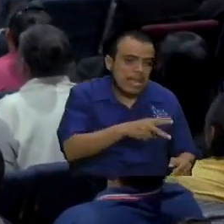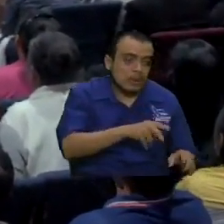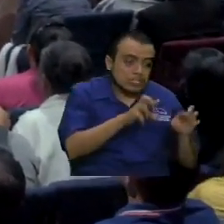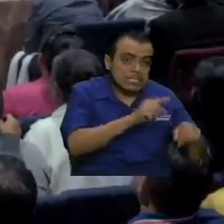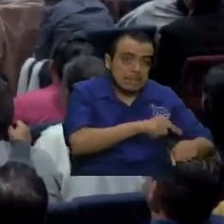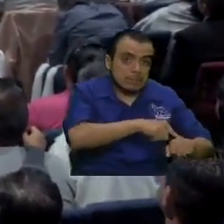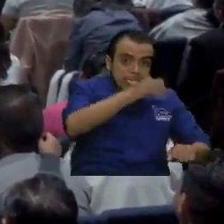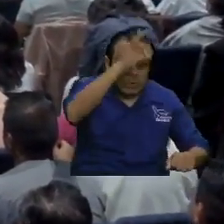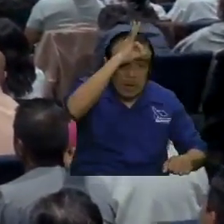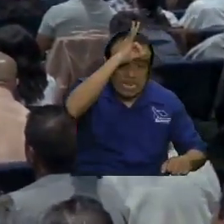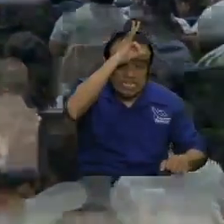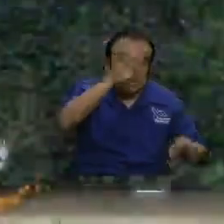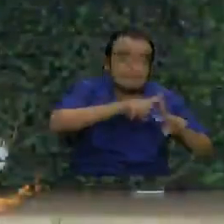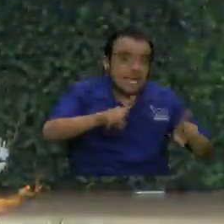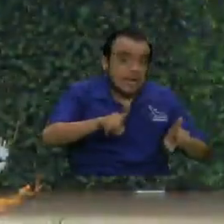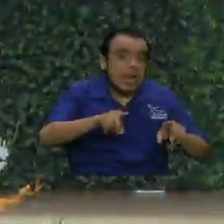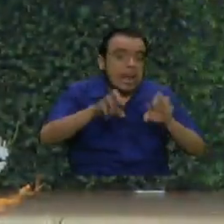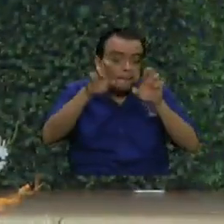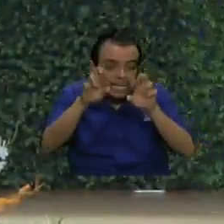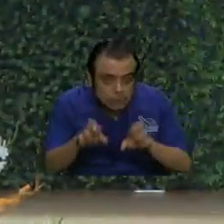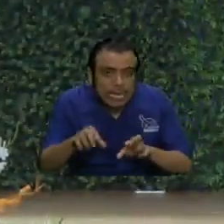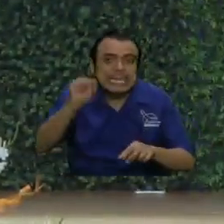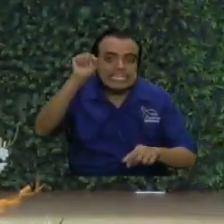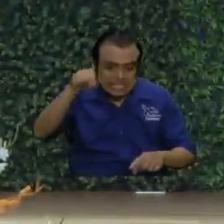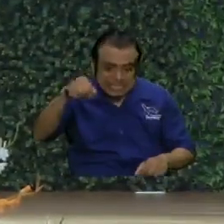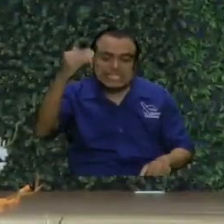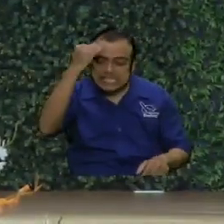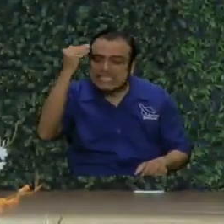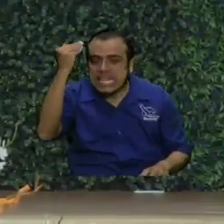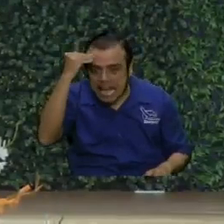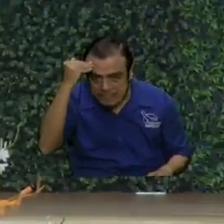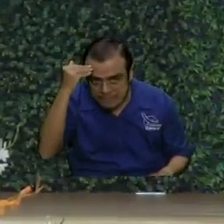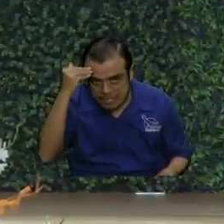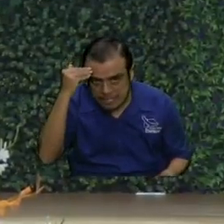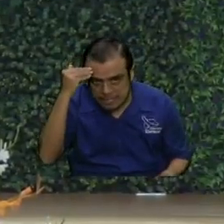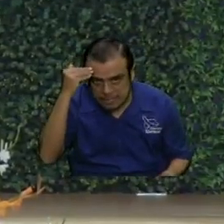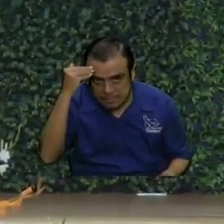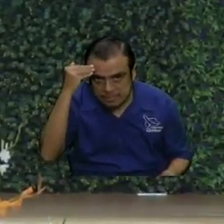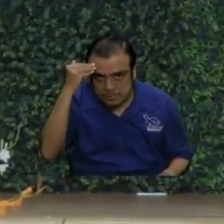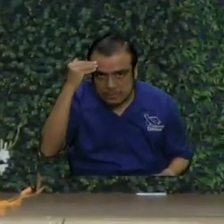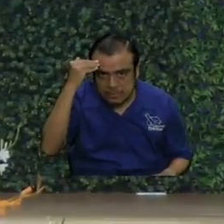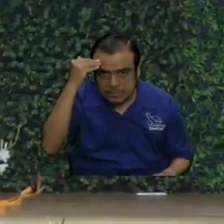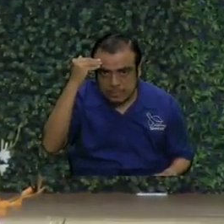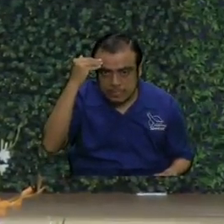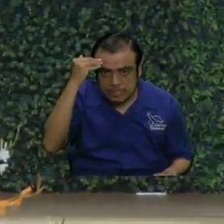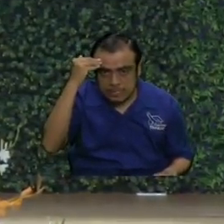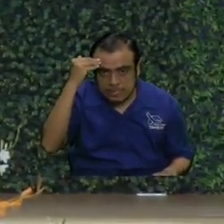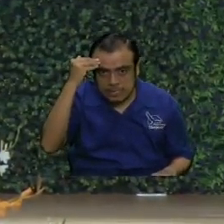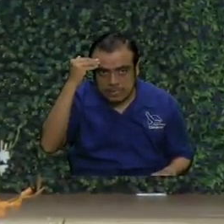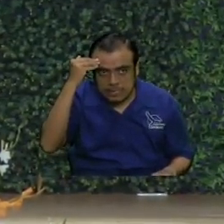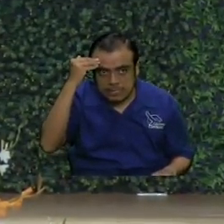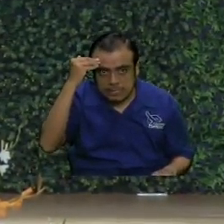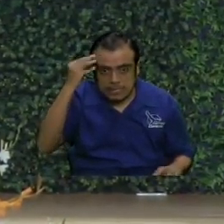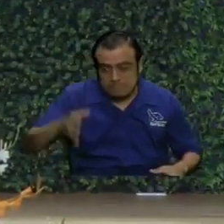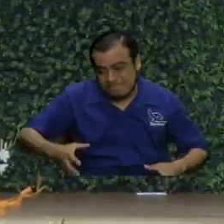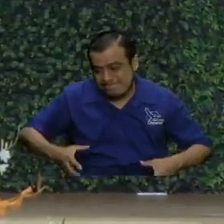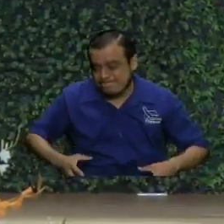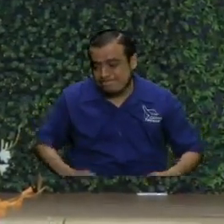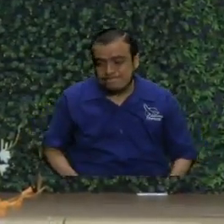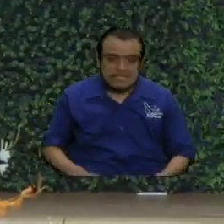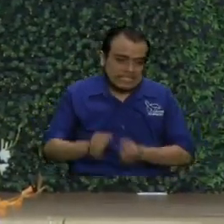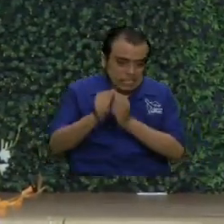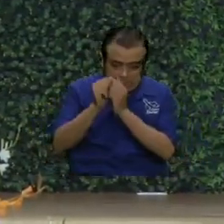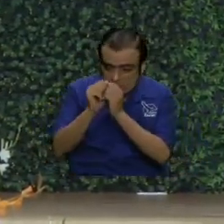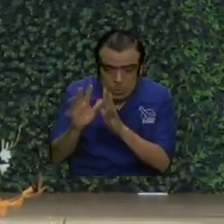todo lugar pero aquel que teniendo conocimiento va a embrocar a toda una